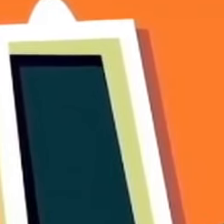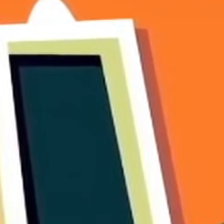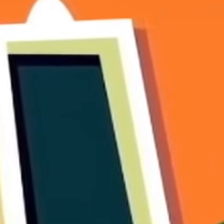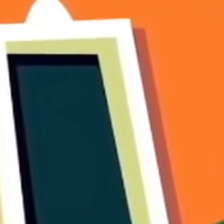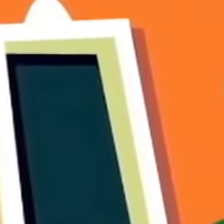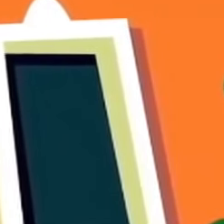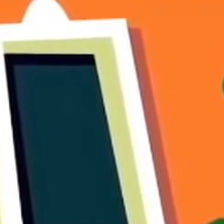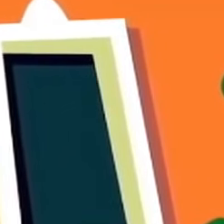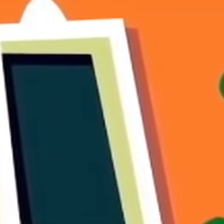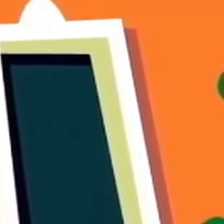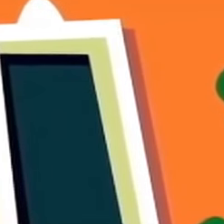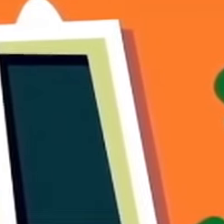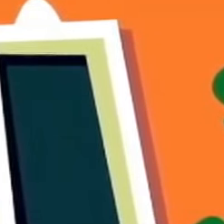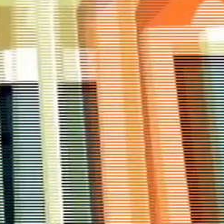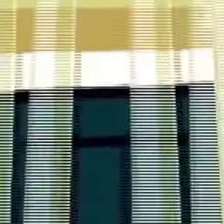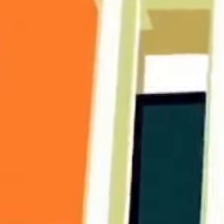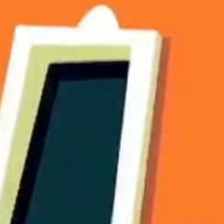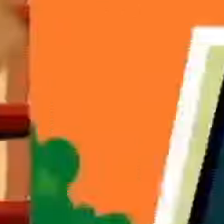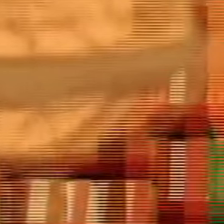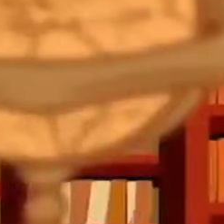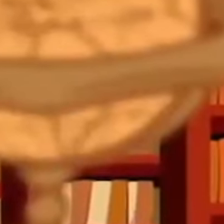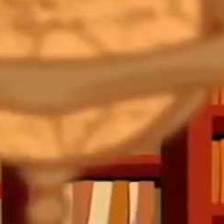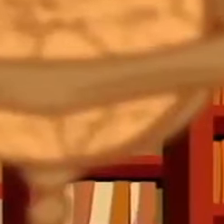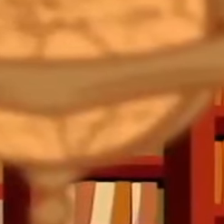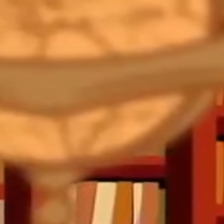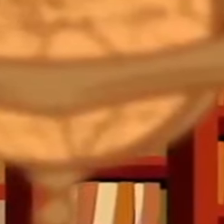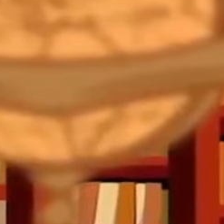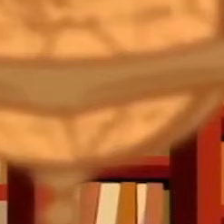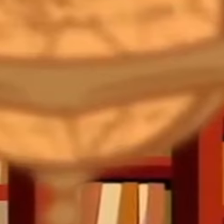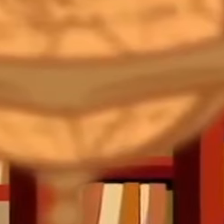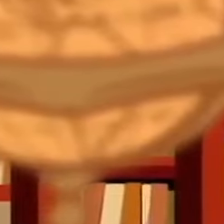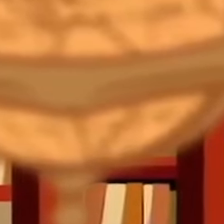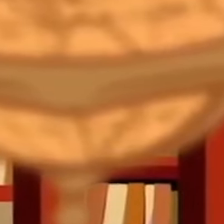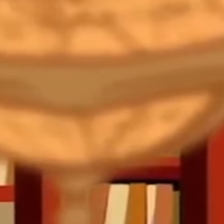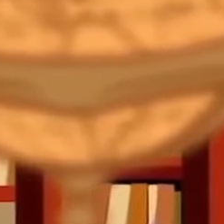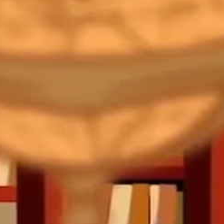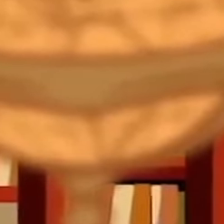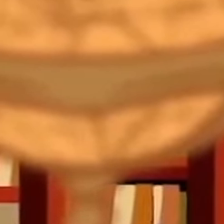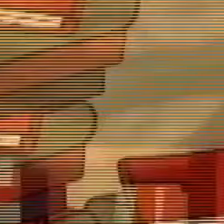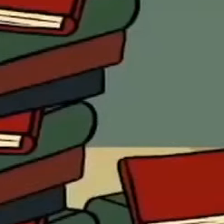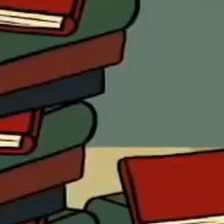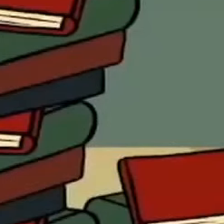¿Qué pasaría si el diccionario de la Real Academia viniera a Costa Rica?